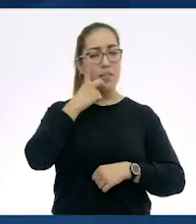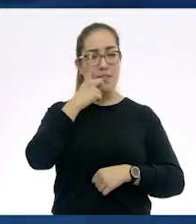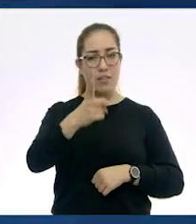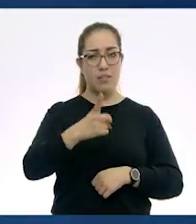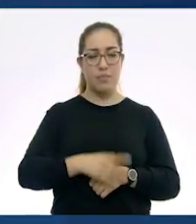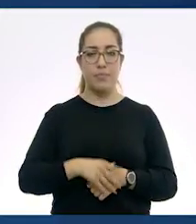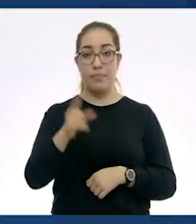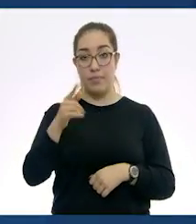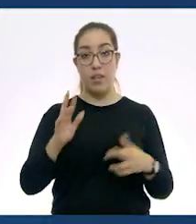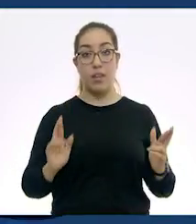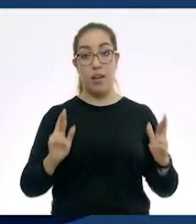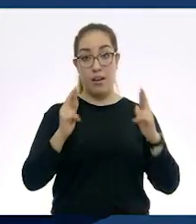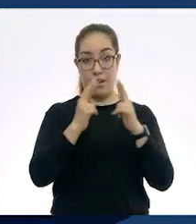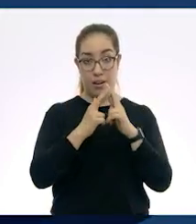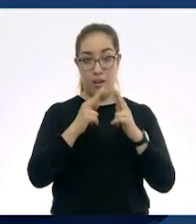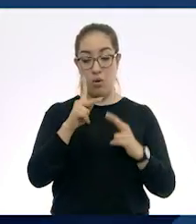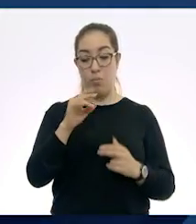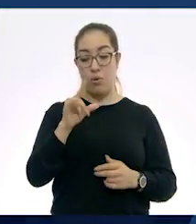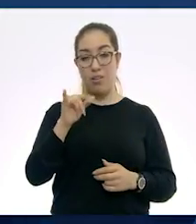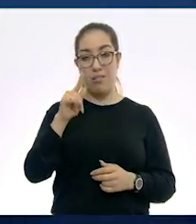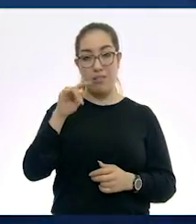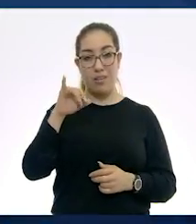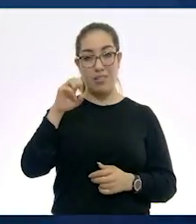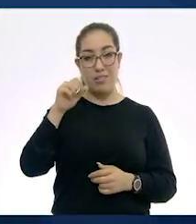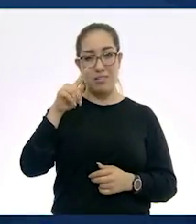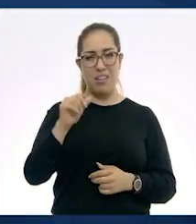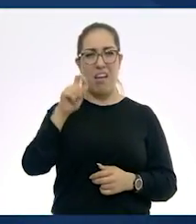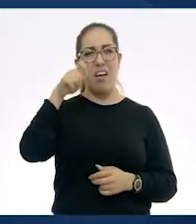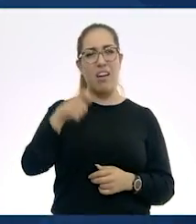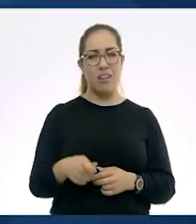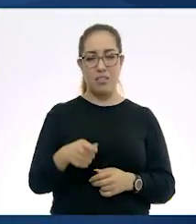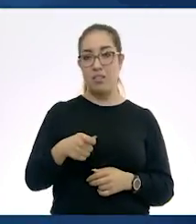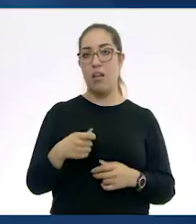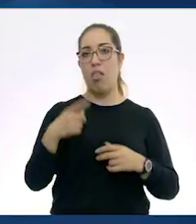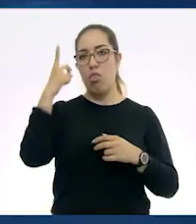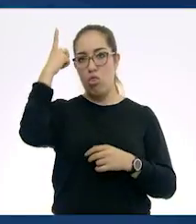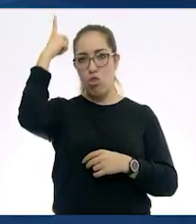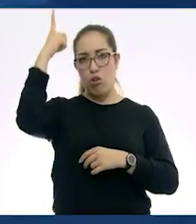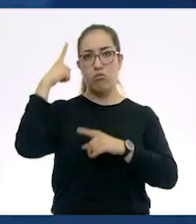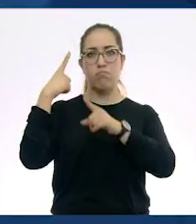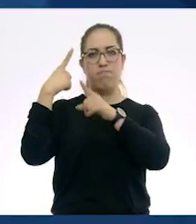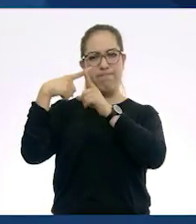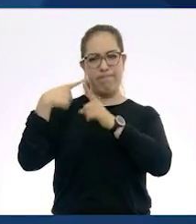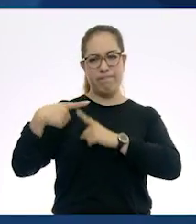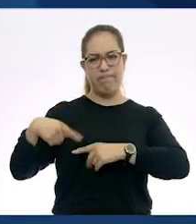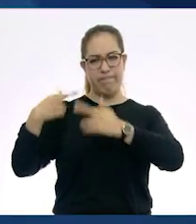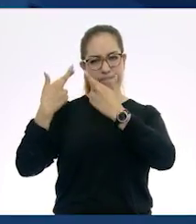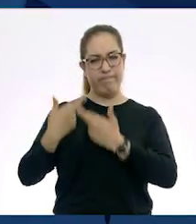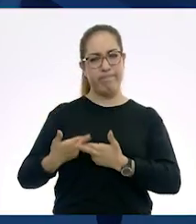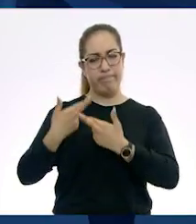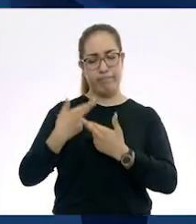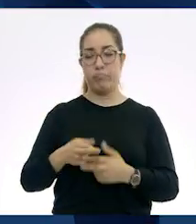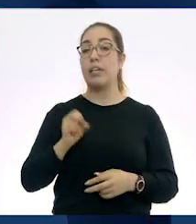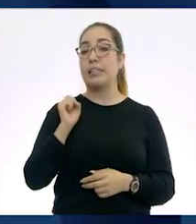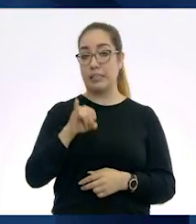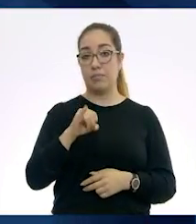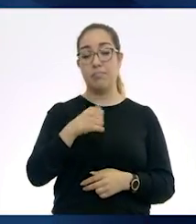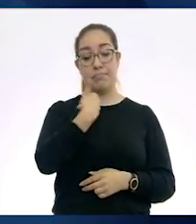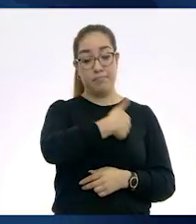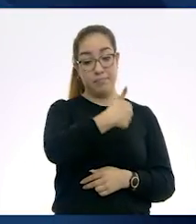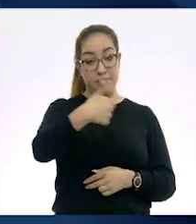religión politeísta. Y en efecto, en cada una de estas civilizaciones se creó un